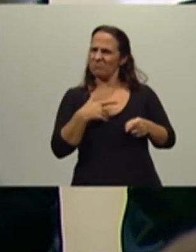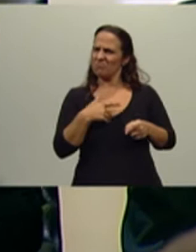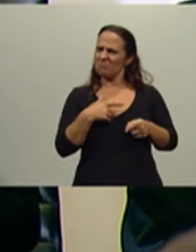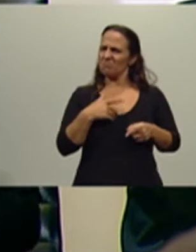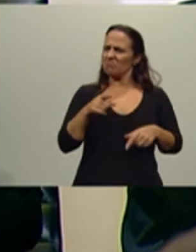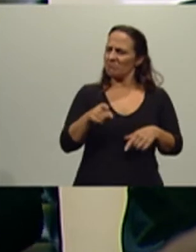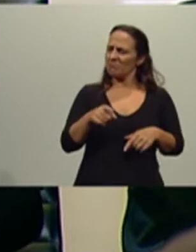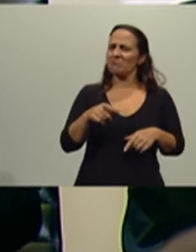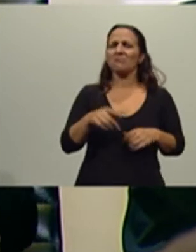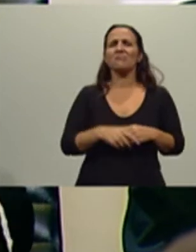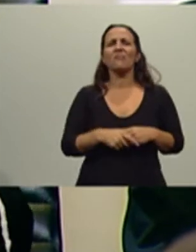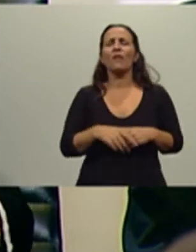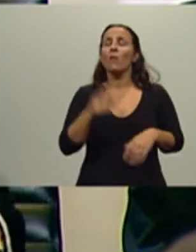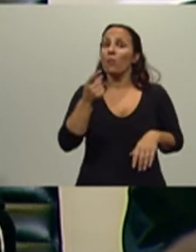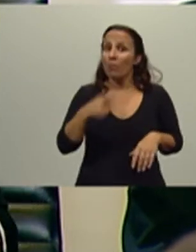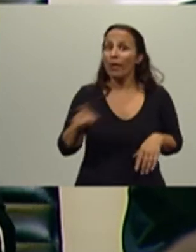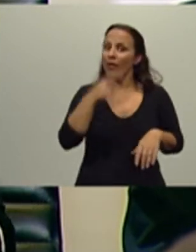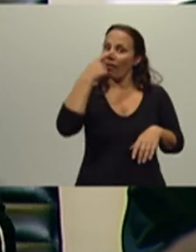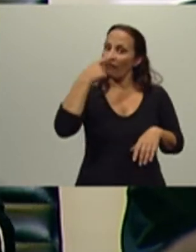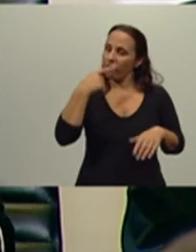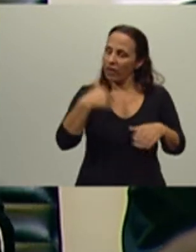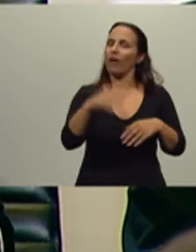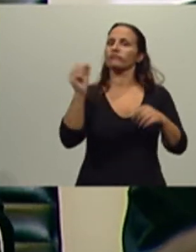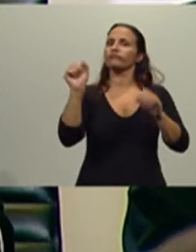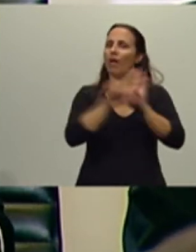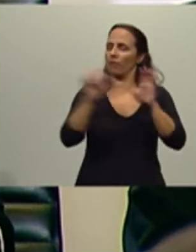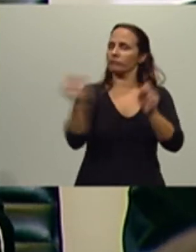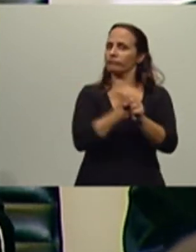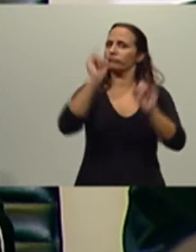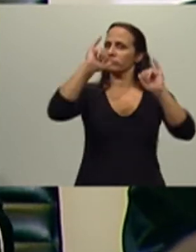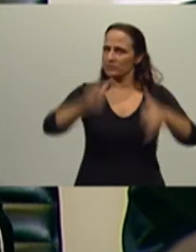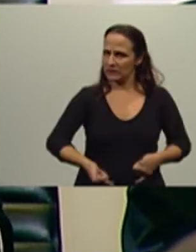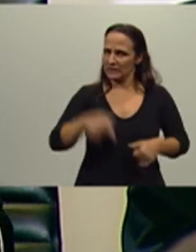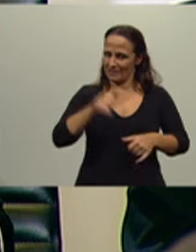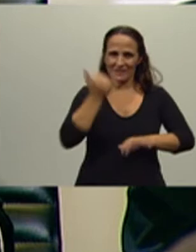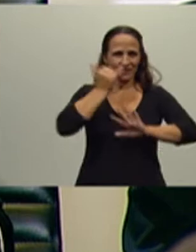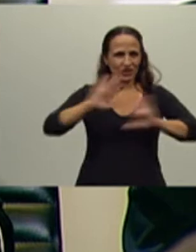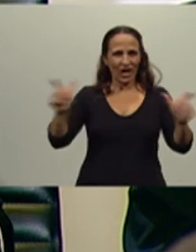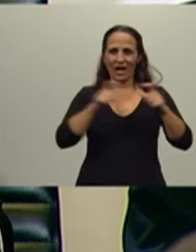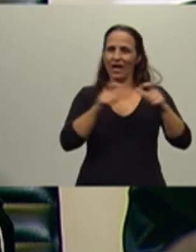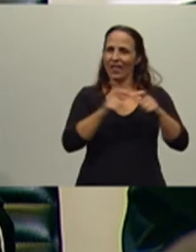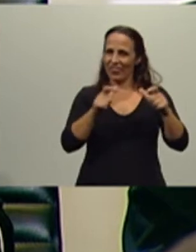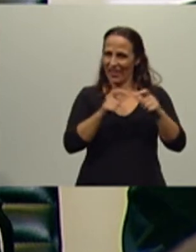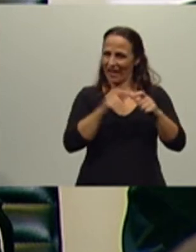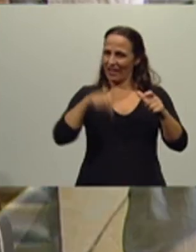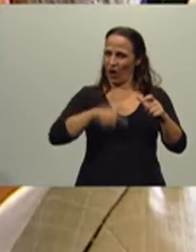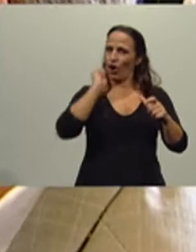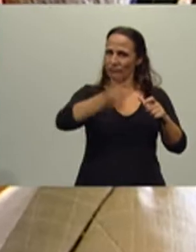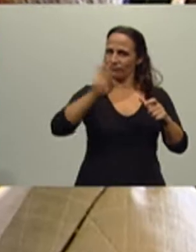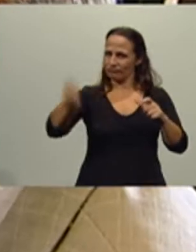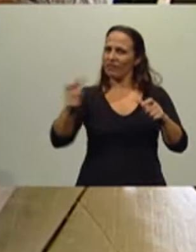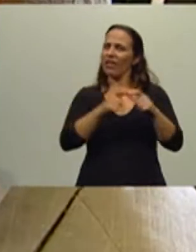extraños, debo decirlo, pero finalmente logramos su sanción, reglamentamos y hoy estamos entregándole esta tarjeta de